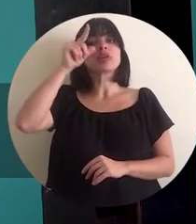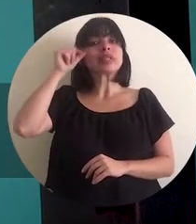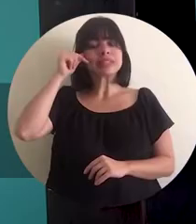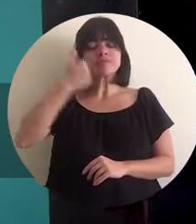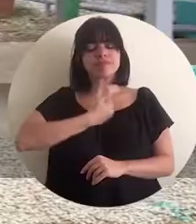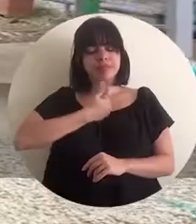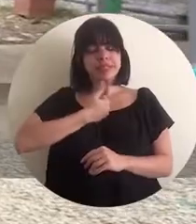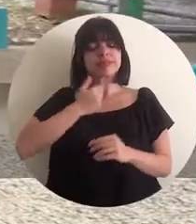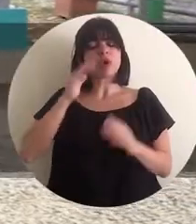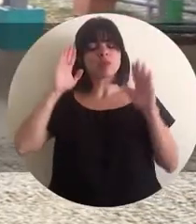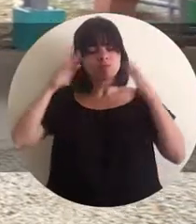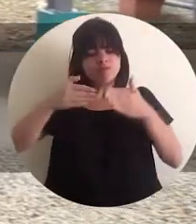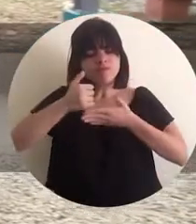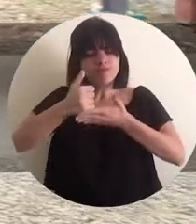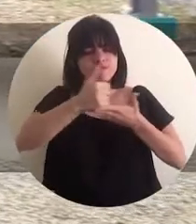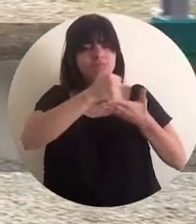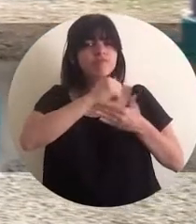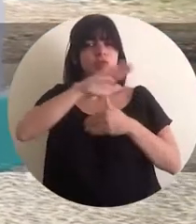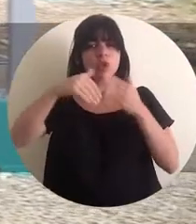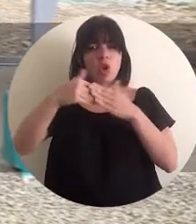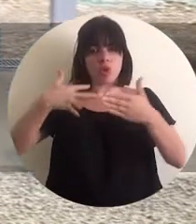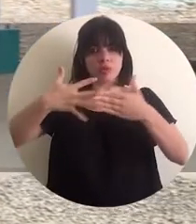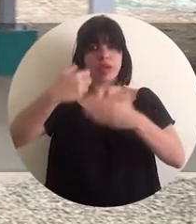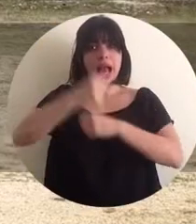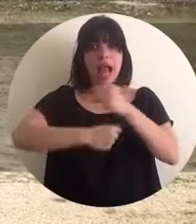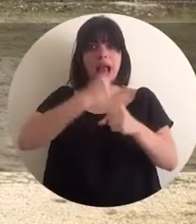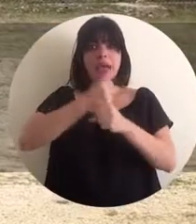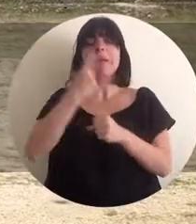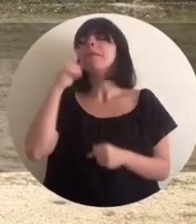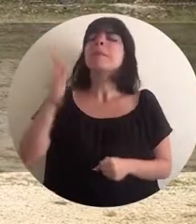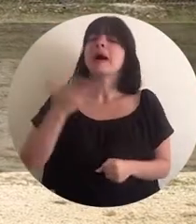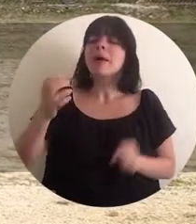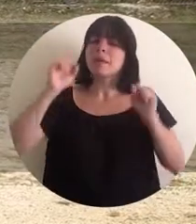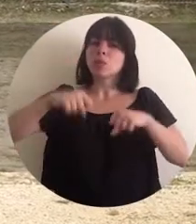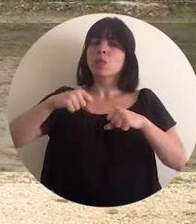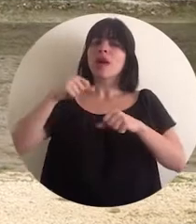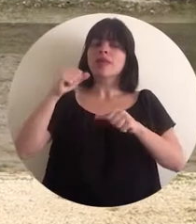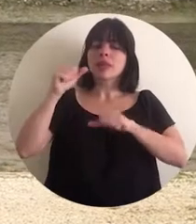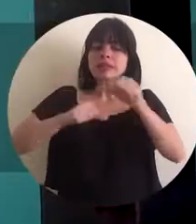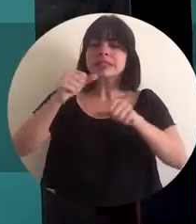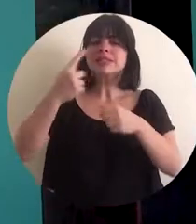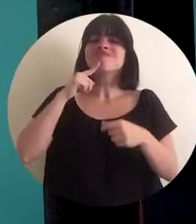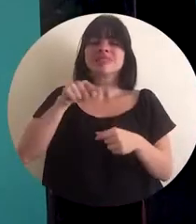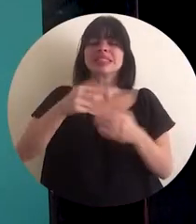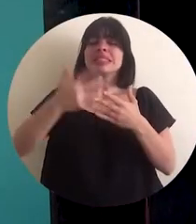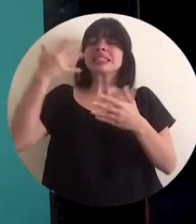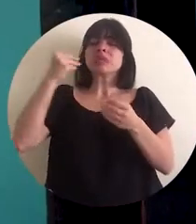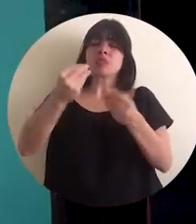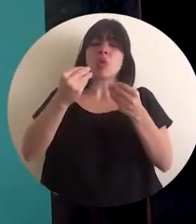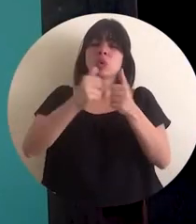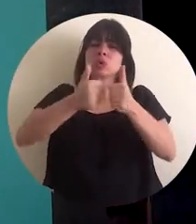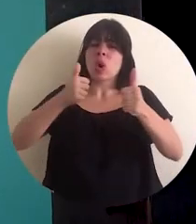Rivera se ha propuesto ayudar lo más posible en estos años para superar un rezago muy fuerte que